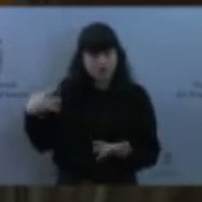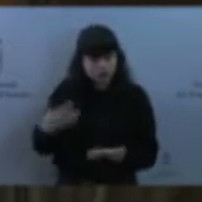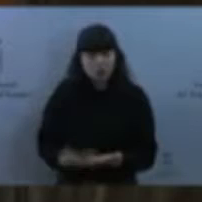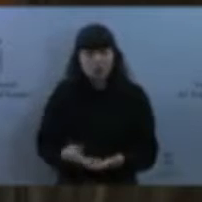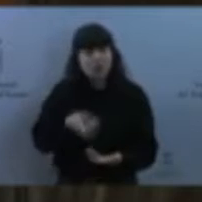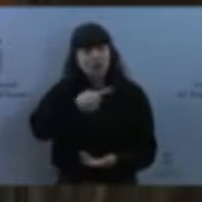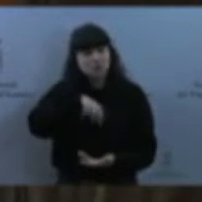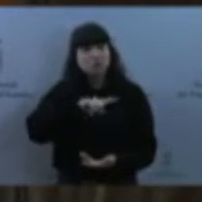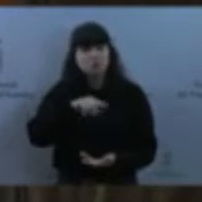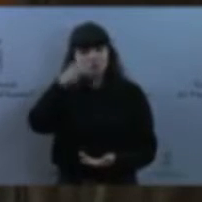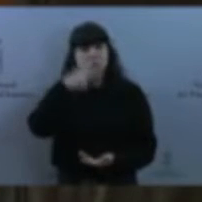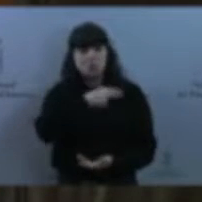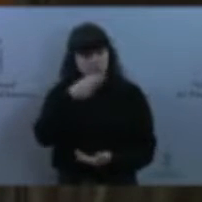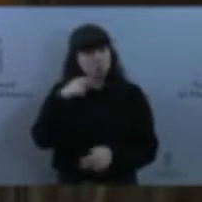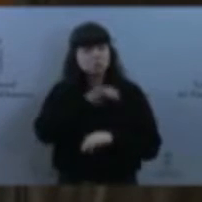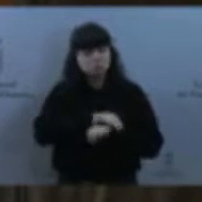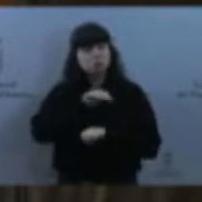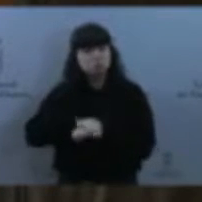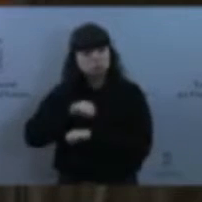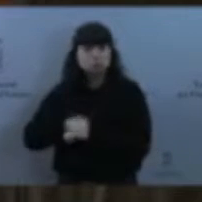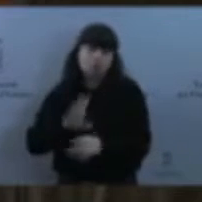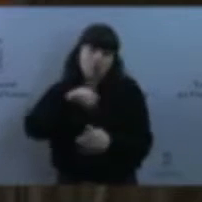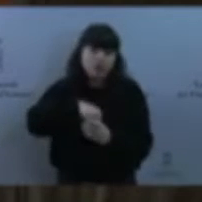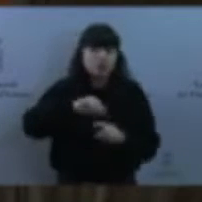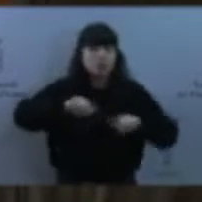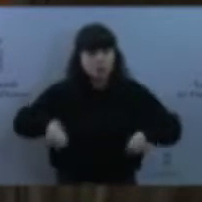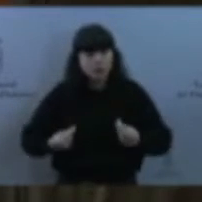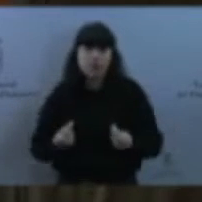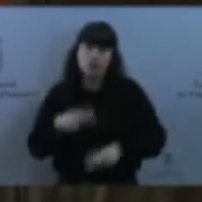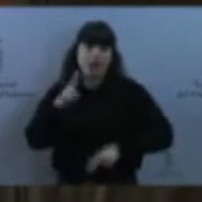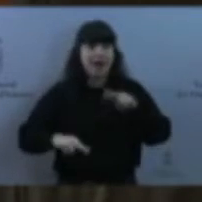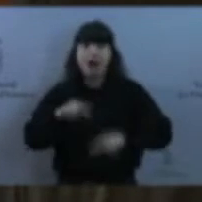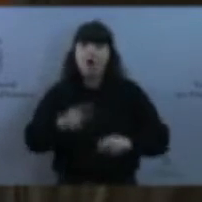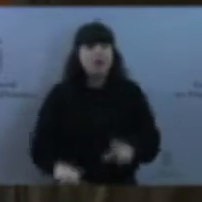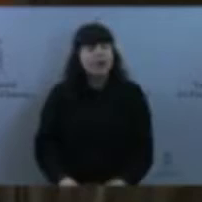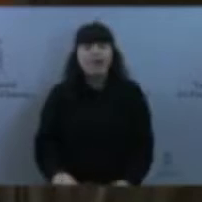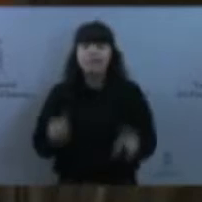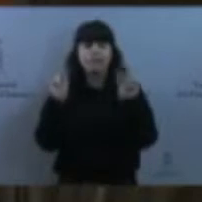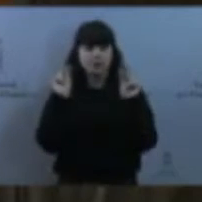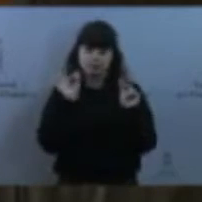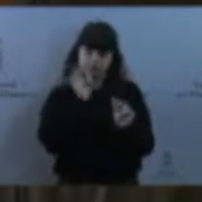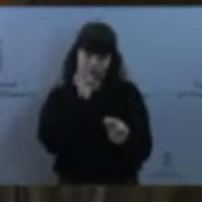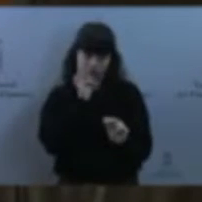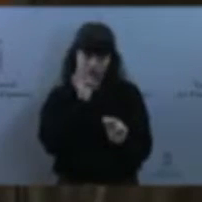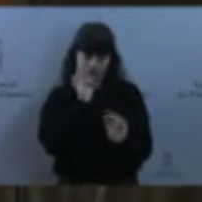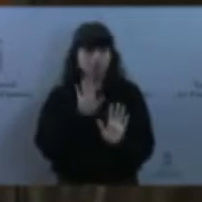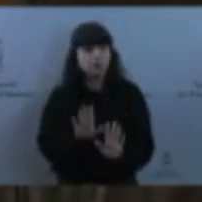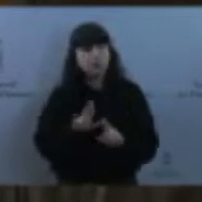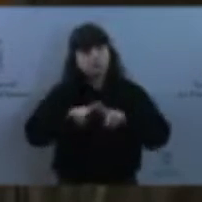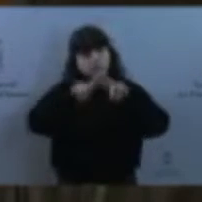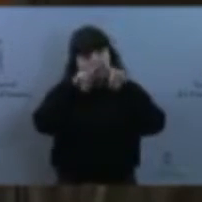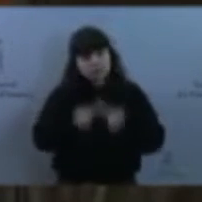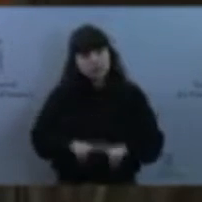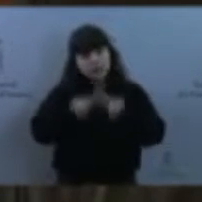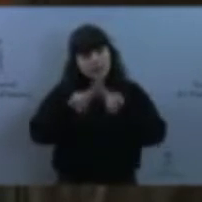La obra no está ejecutada. Y el análisis debe ser integral. Porque han